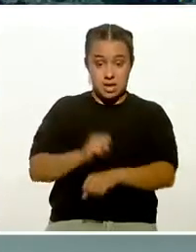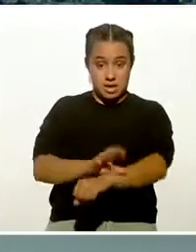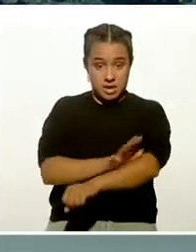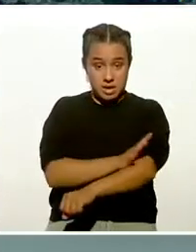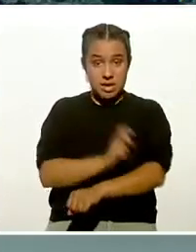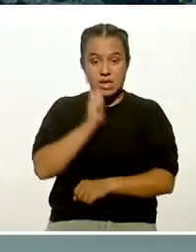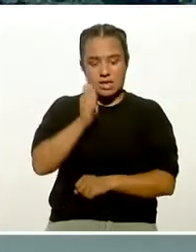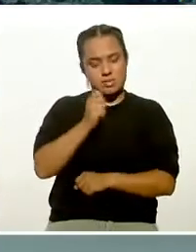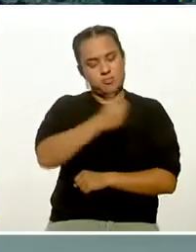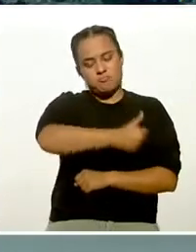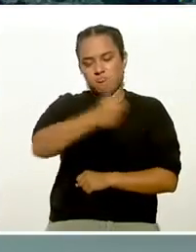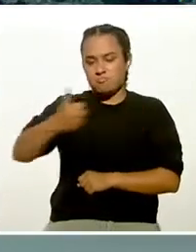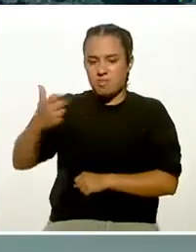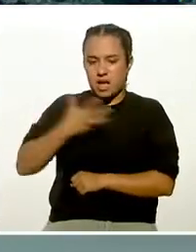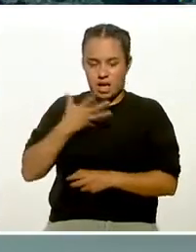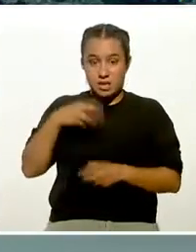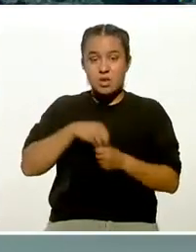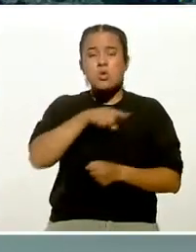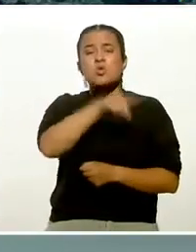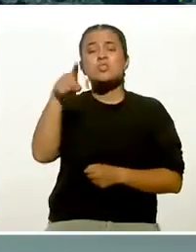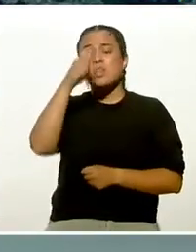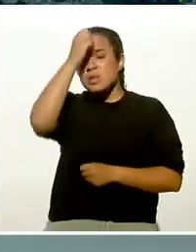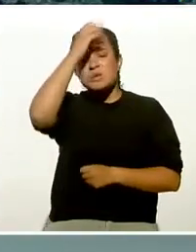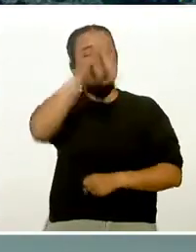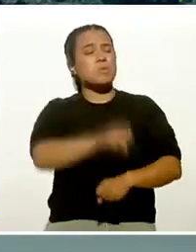de nosotros. No las olvidemos. Pongámosles el dedo encima.